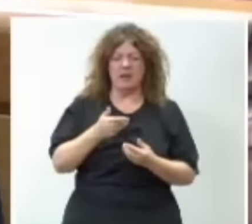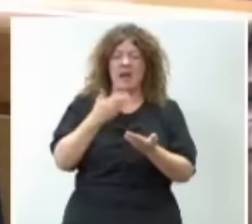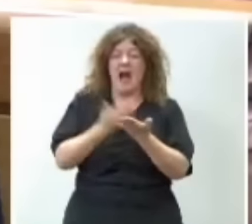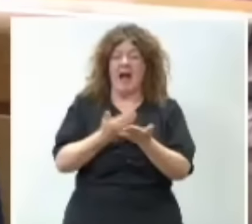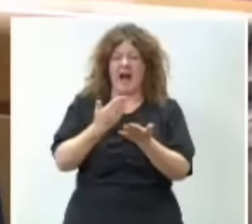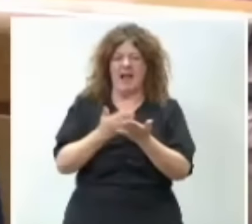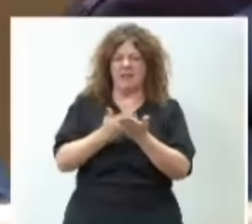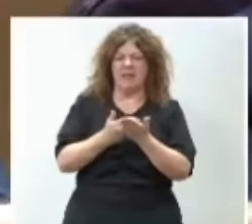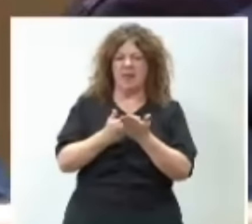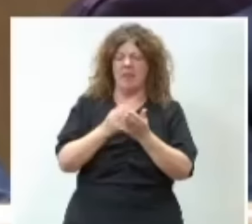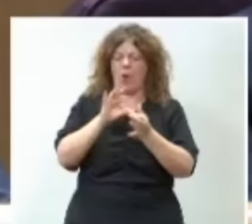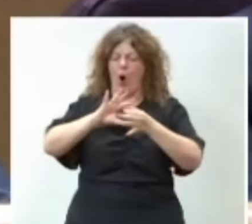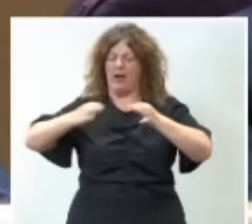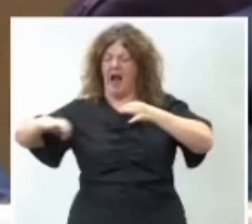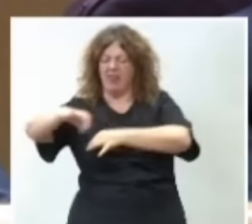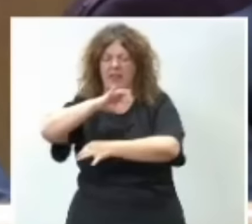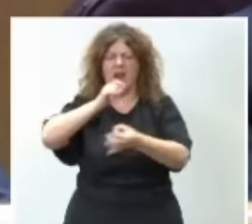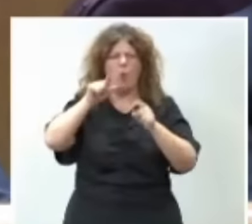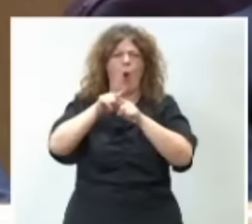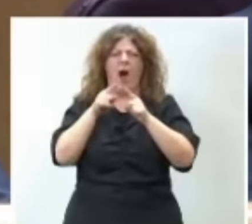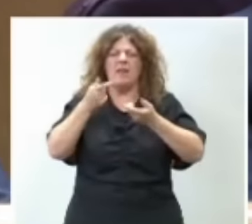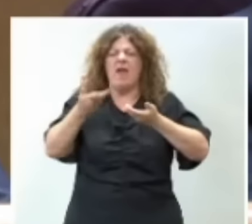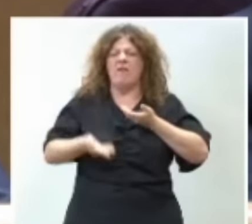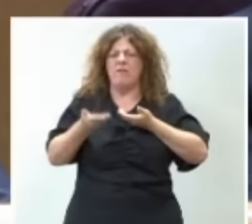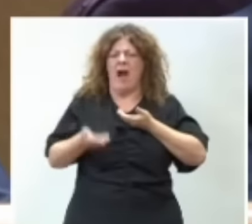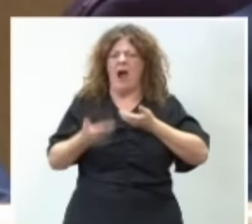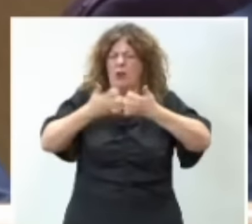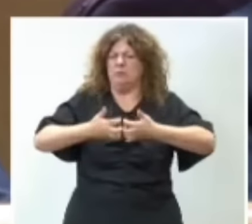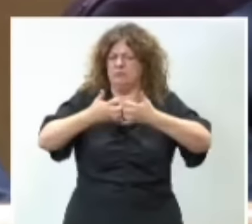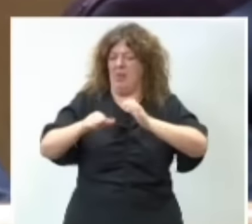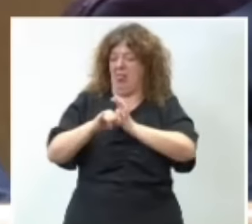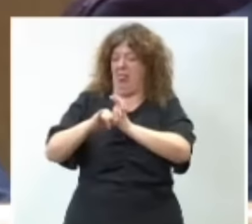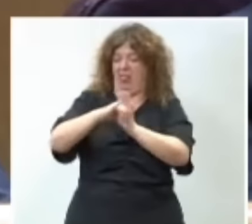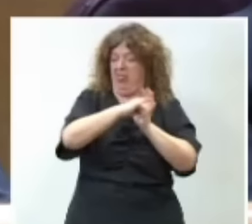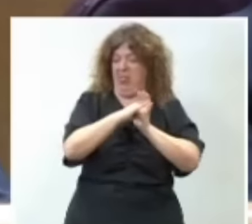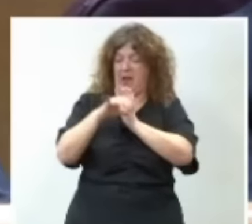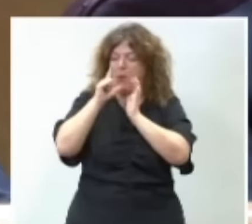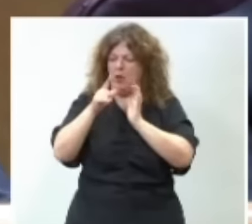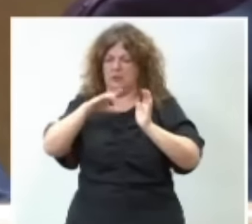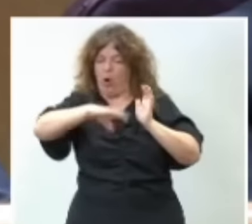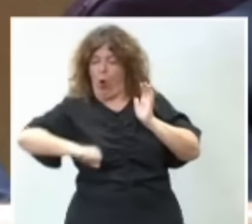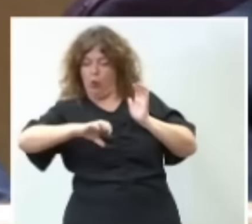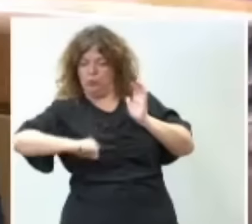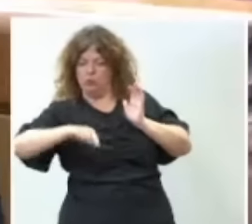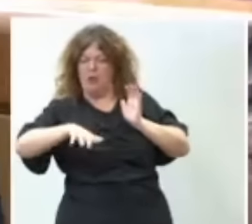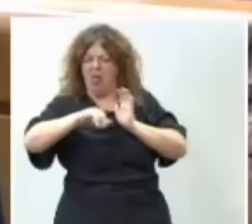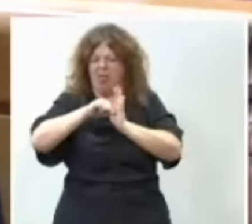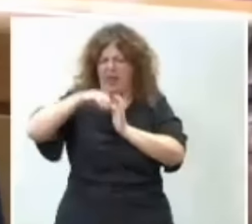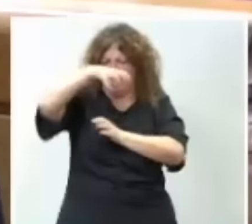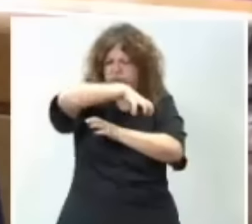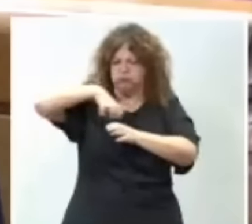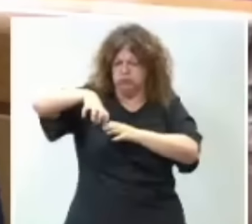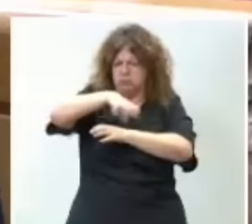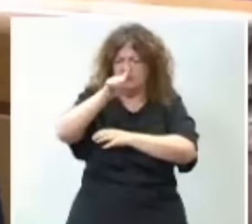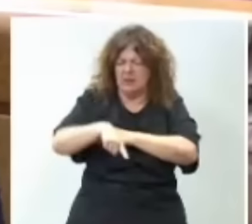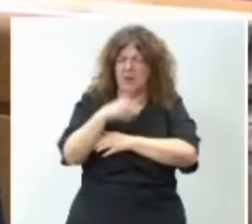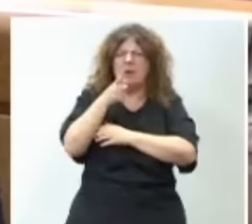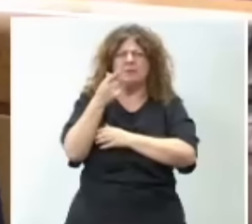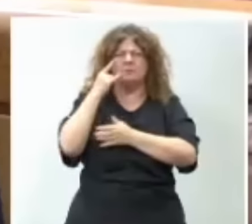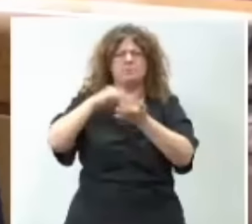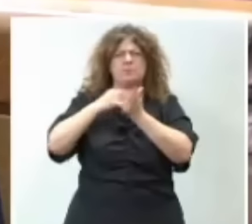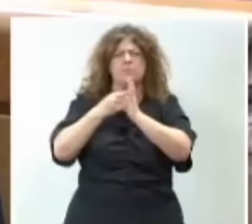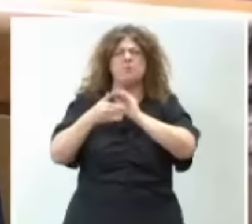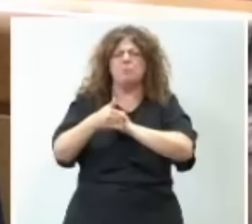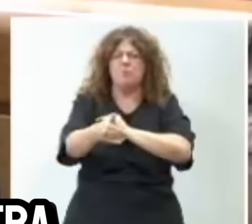cadena de valor industrial, la posibilidad de producir hidrógeno cerca de donde va a ser consumido y la posibilidad de plantearnos cuál puede ser